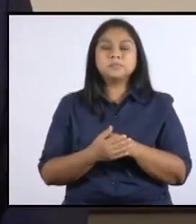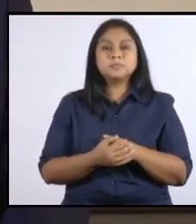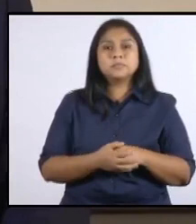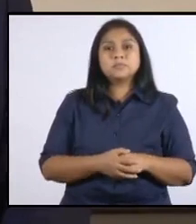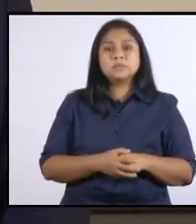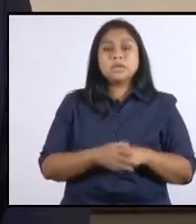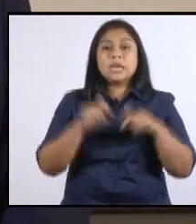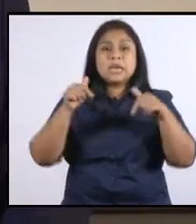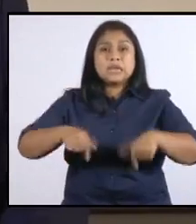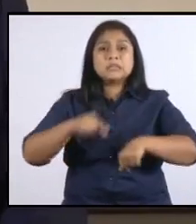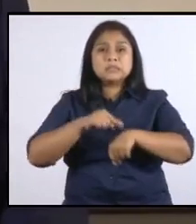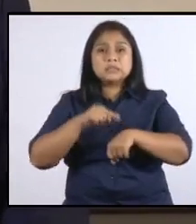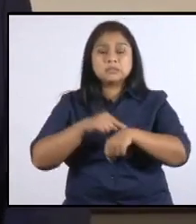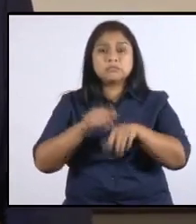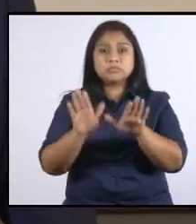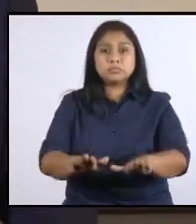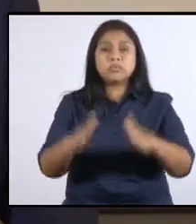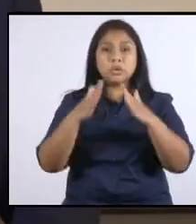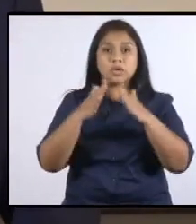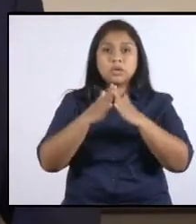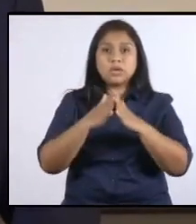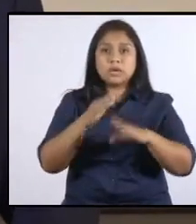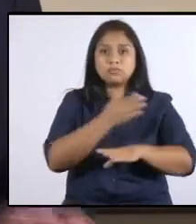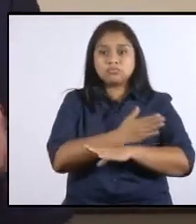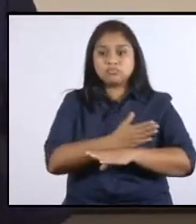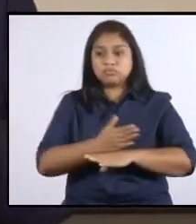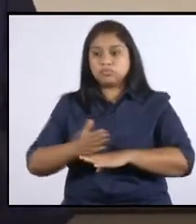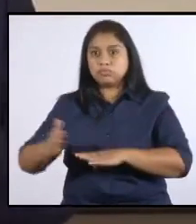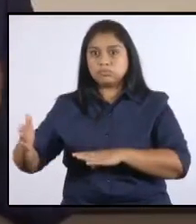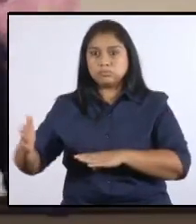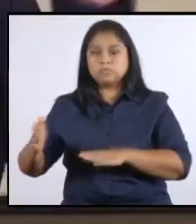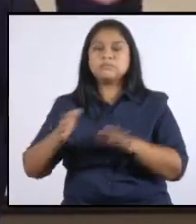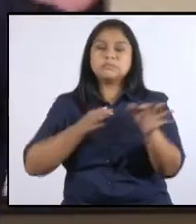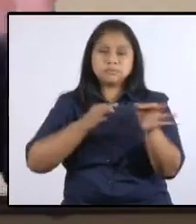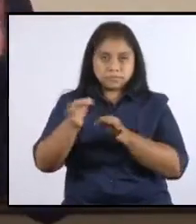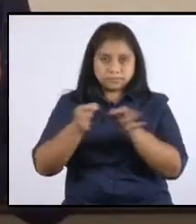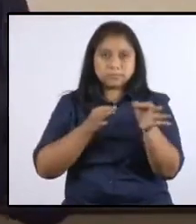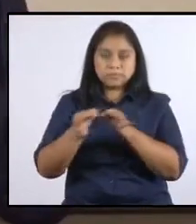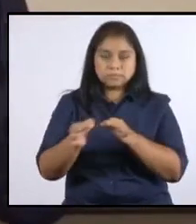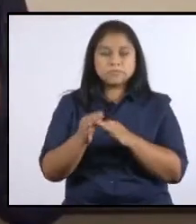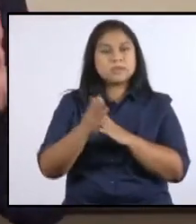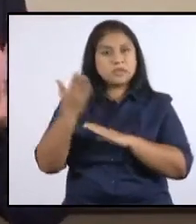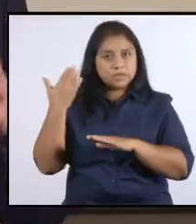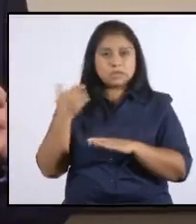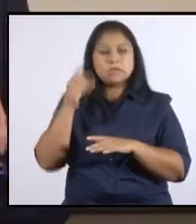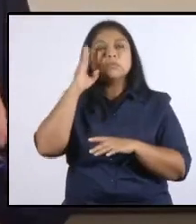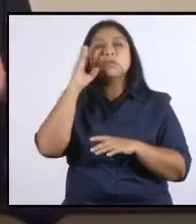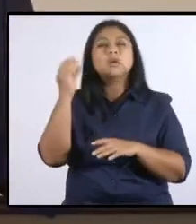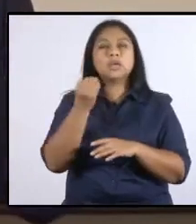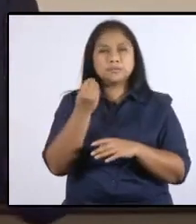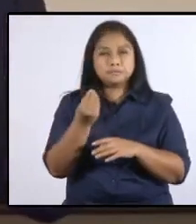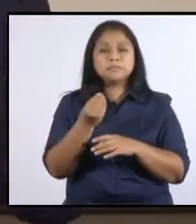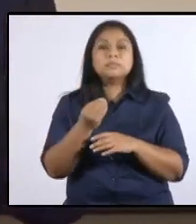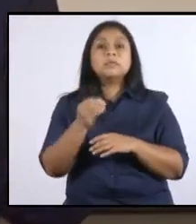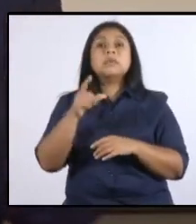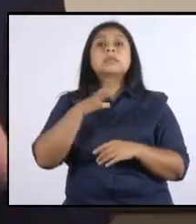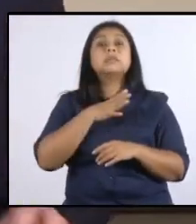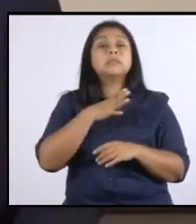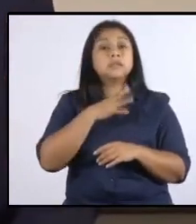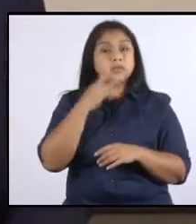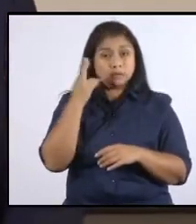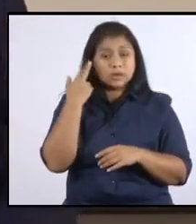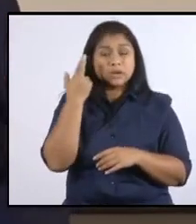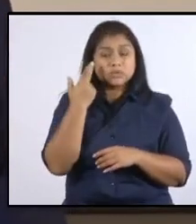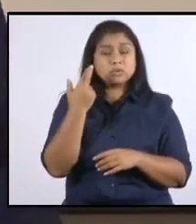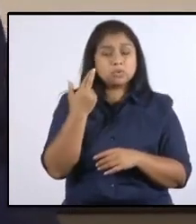Este periodo de toque queda prolongado. Quiero explicarles, como se los dije antes, el por qué tiene una razón de